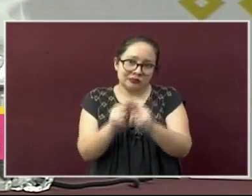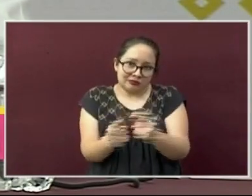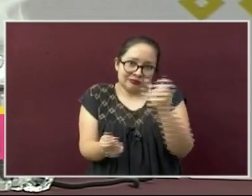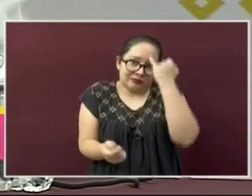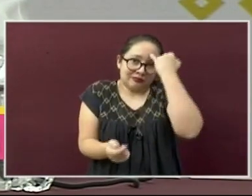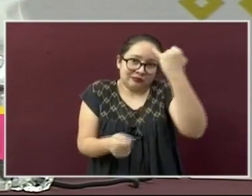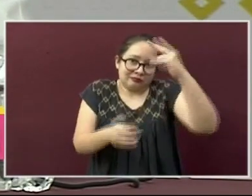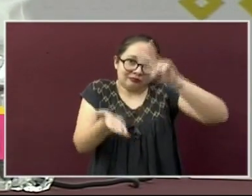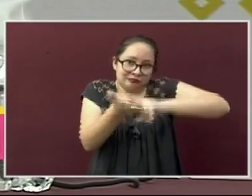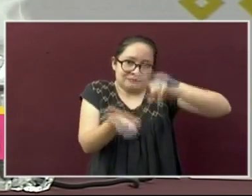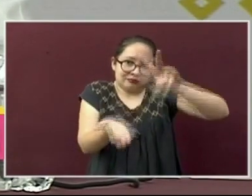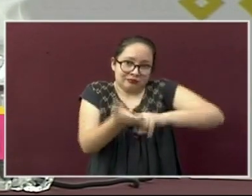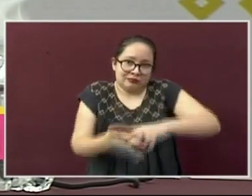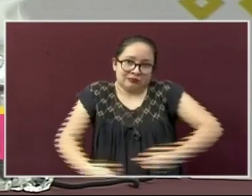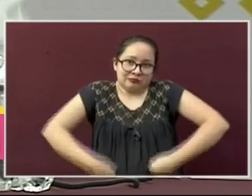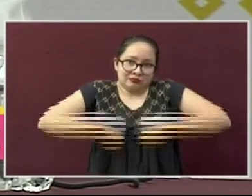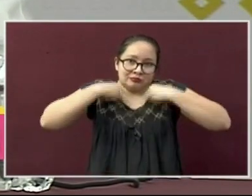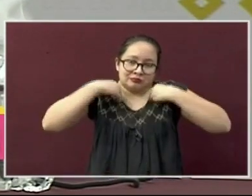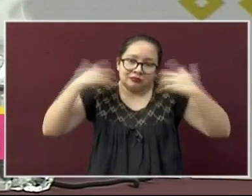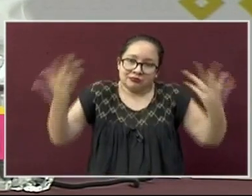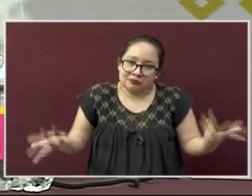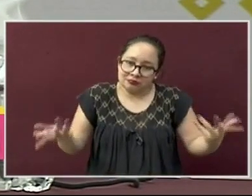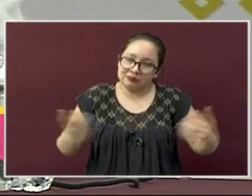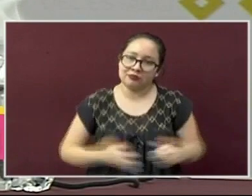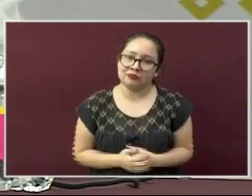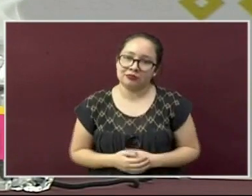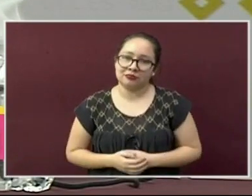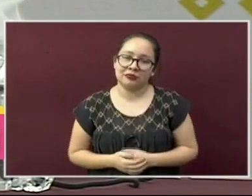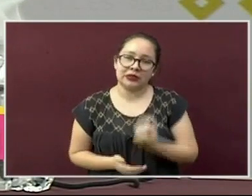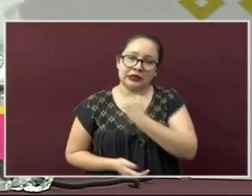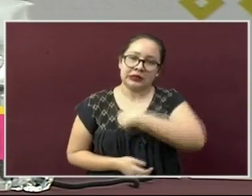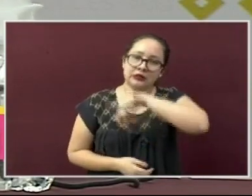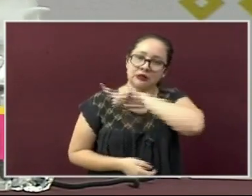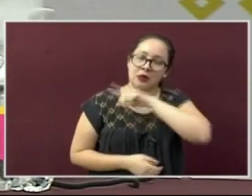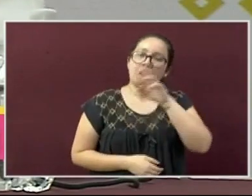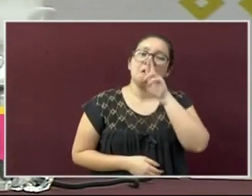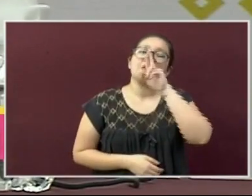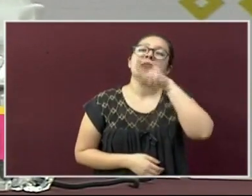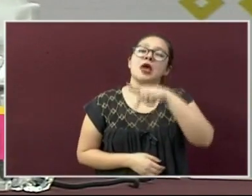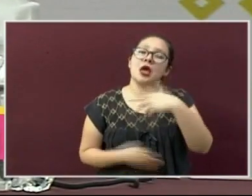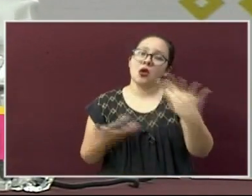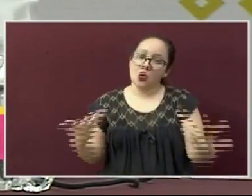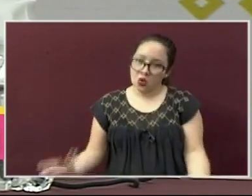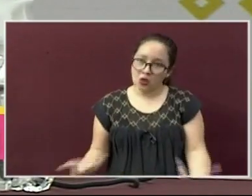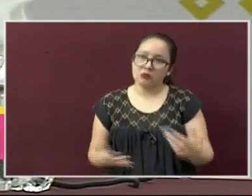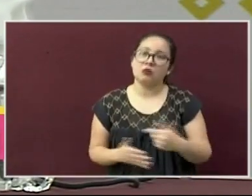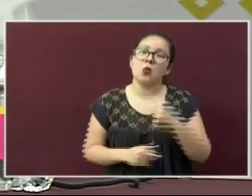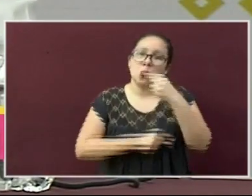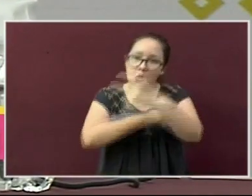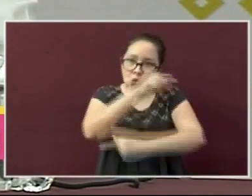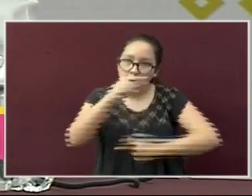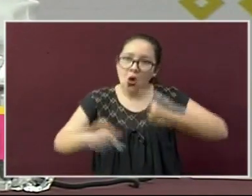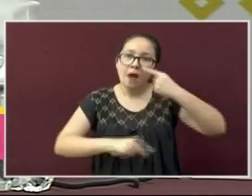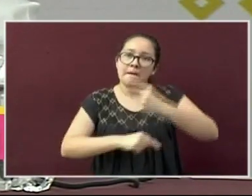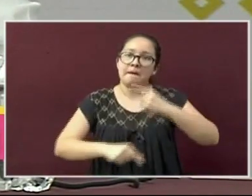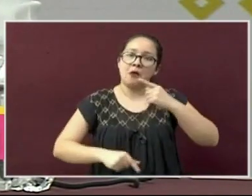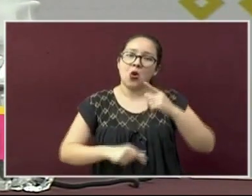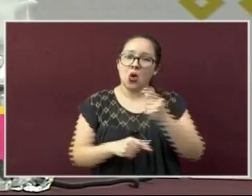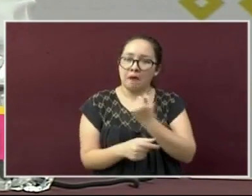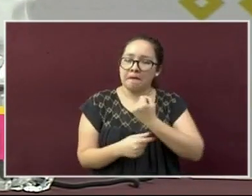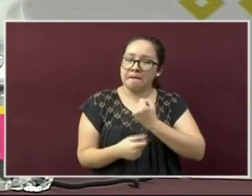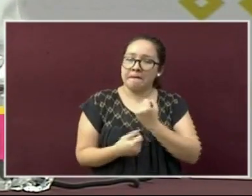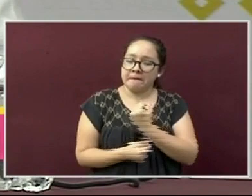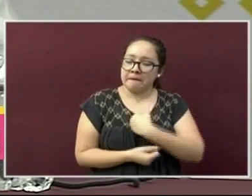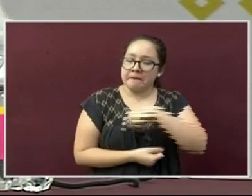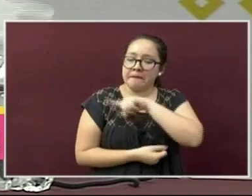para iniciar un proceso saludable que los va a ayudar a tener una mejor calidad